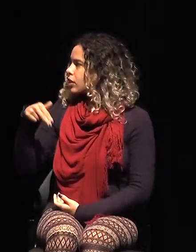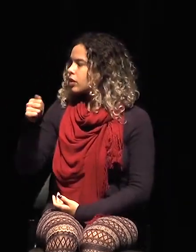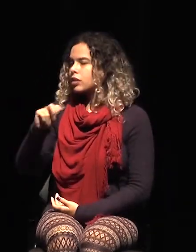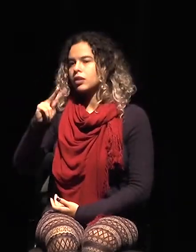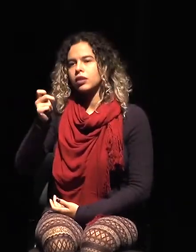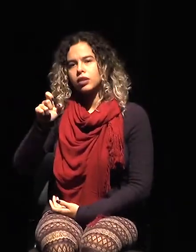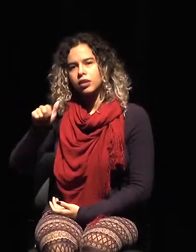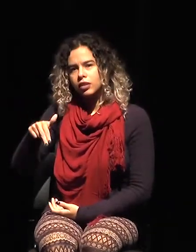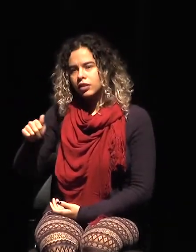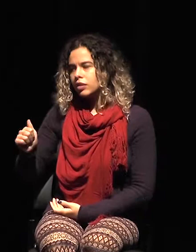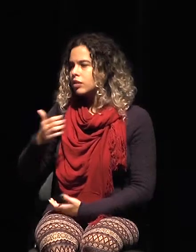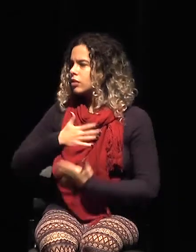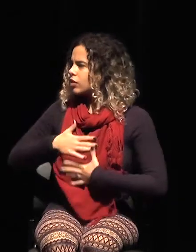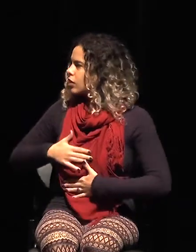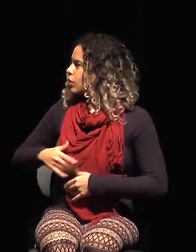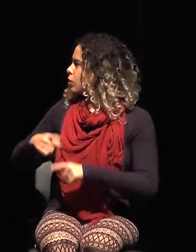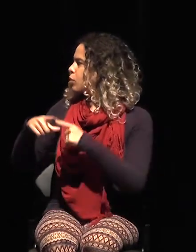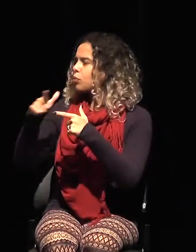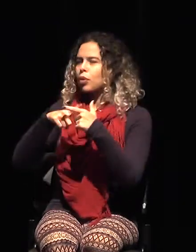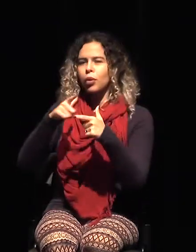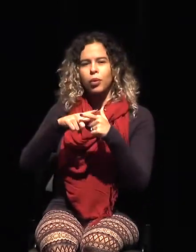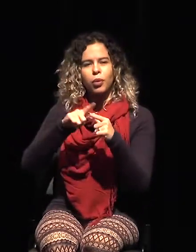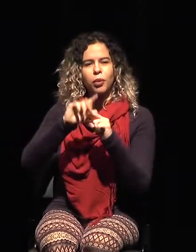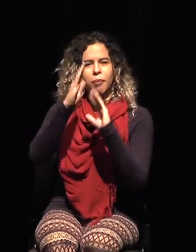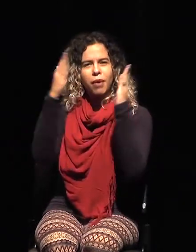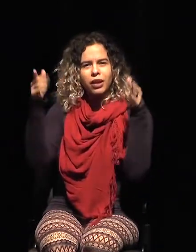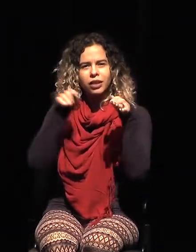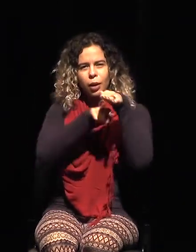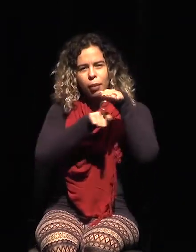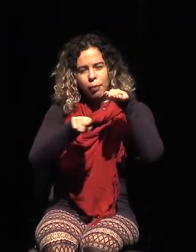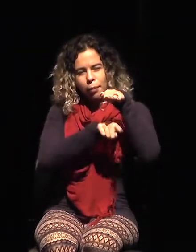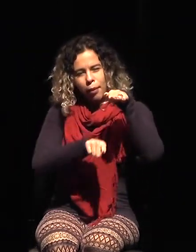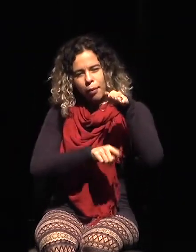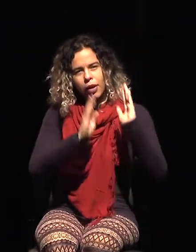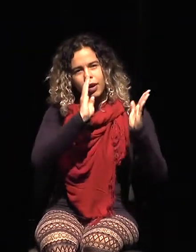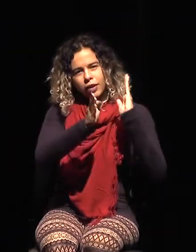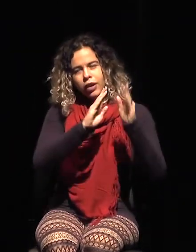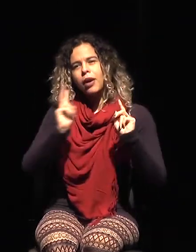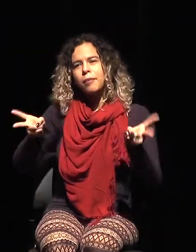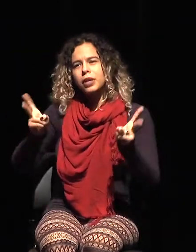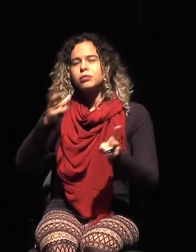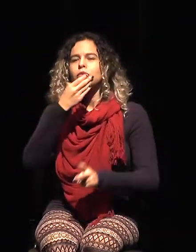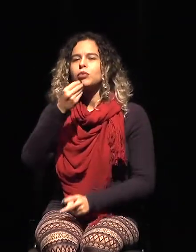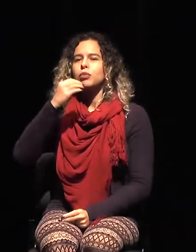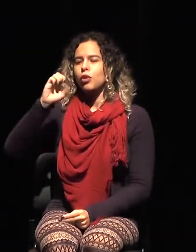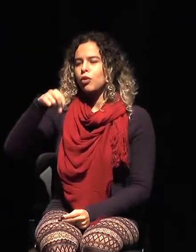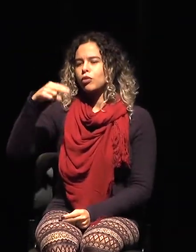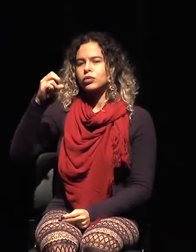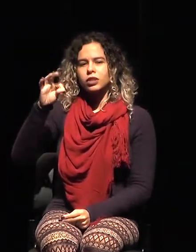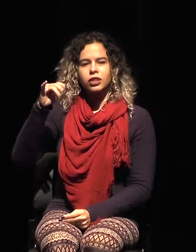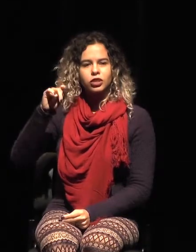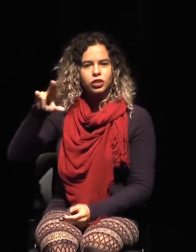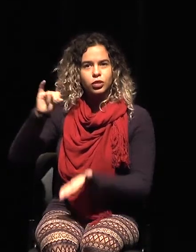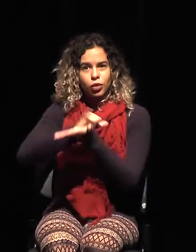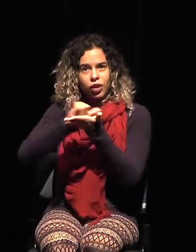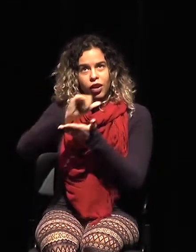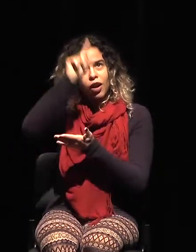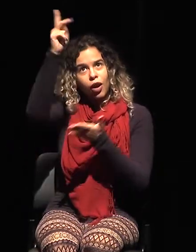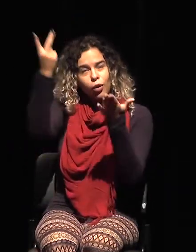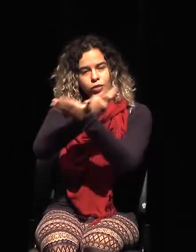problema que tuviste tú en el aeropuerto con los palos, lo vivimos también mucho antes